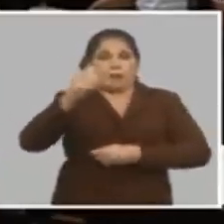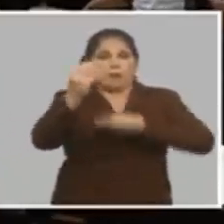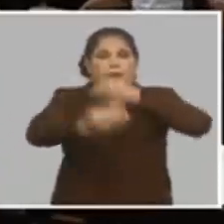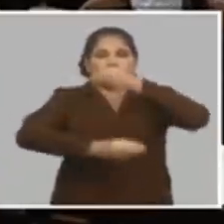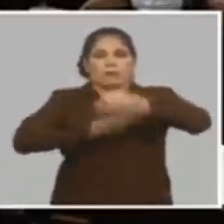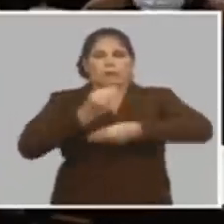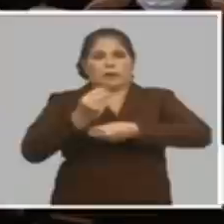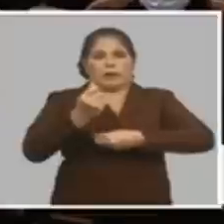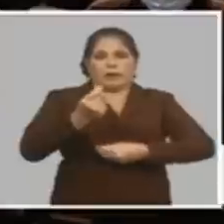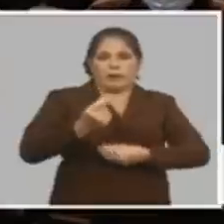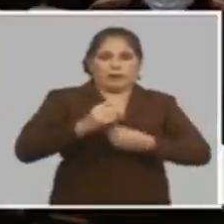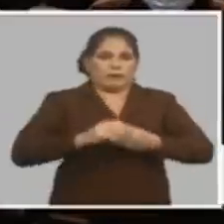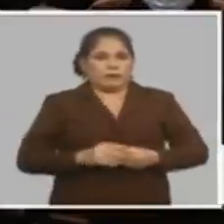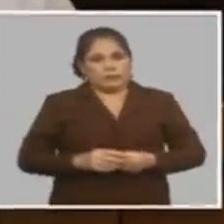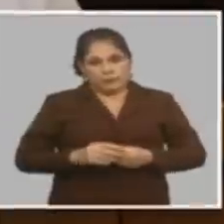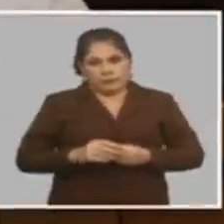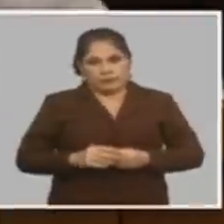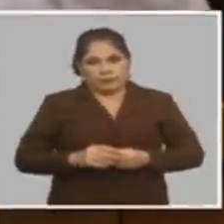a cambiar